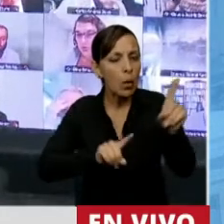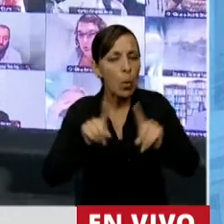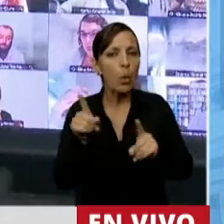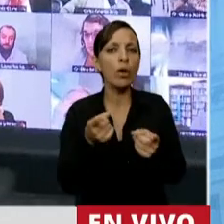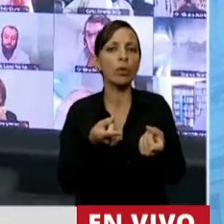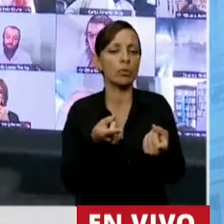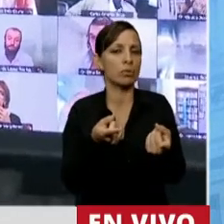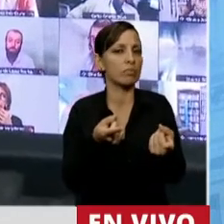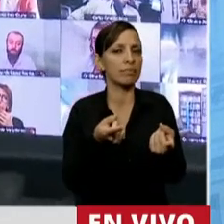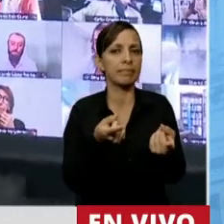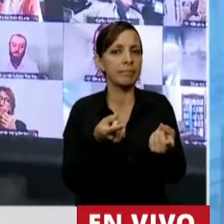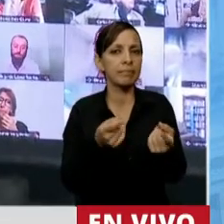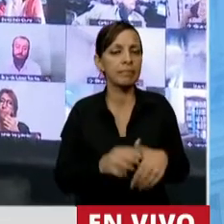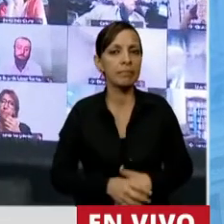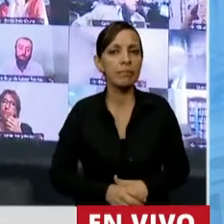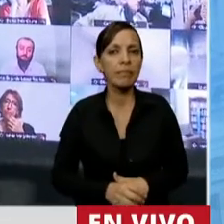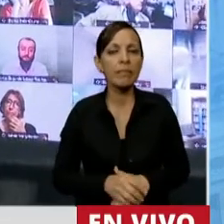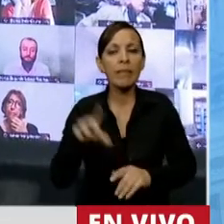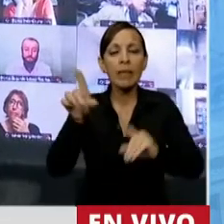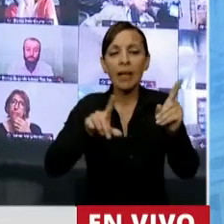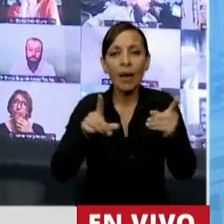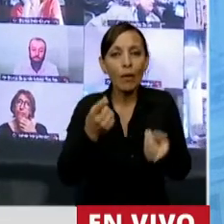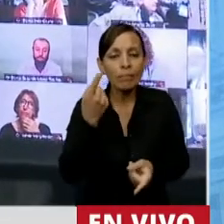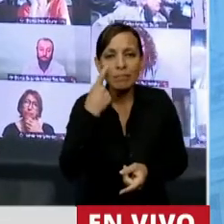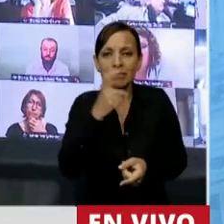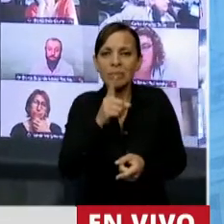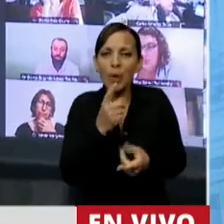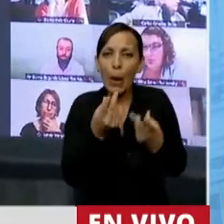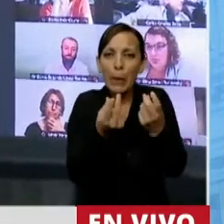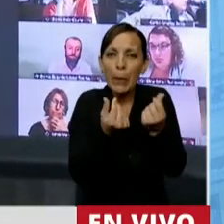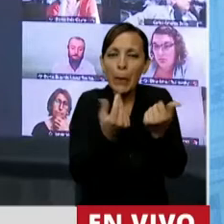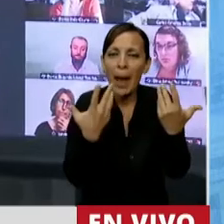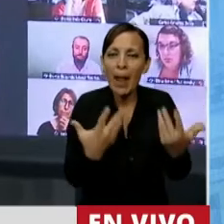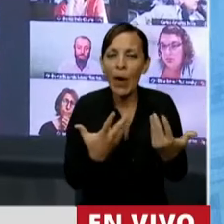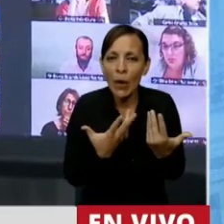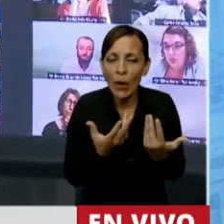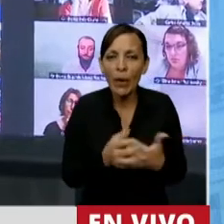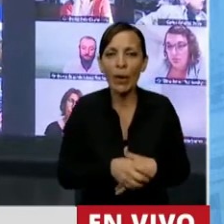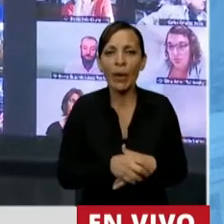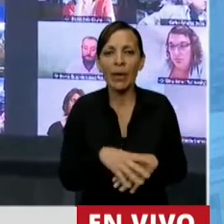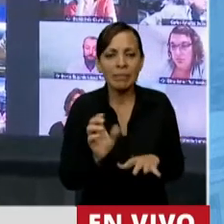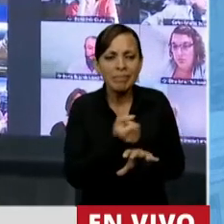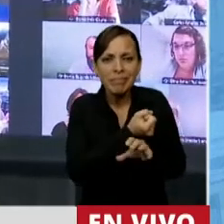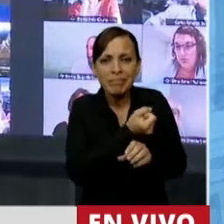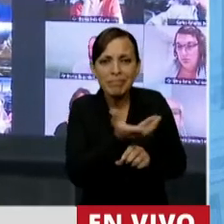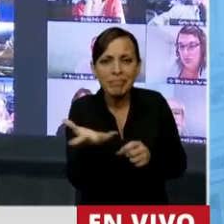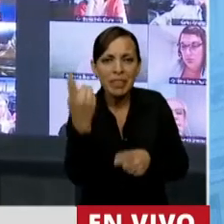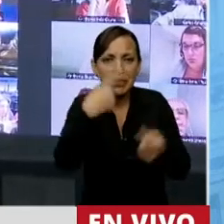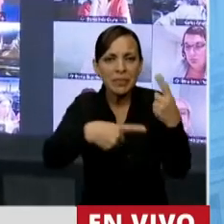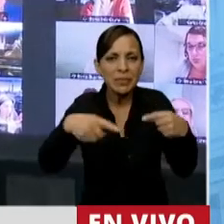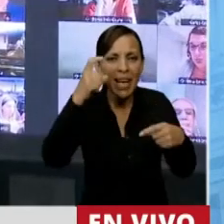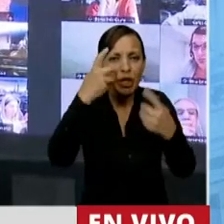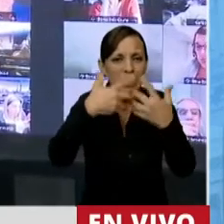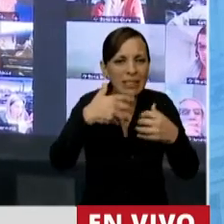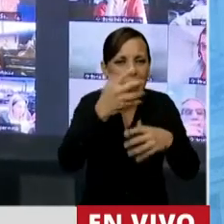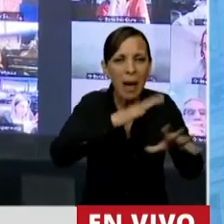no ponen en valor la cantidad de ecosistemas que se han destruido porque